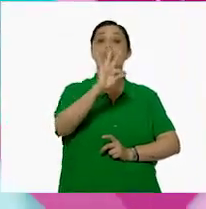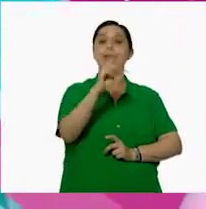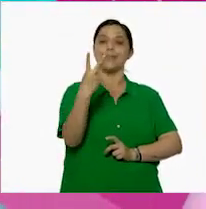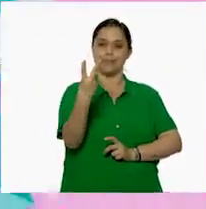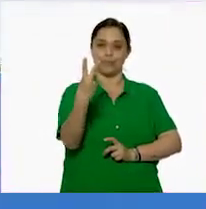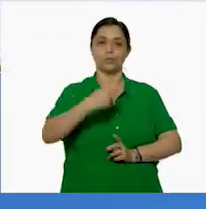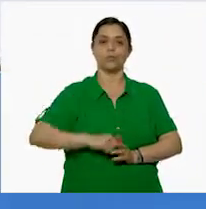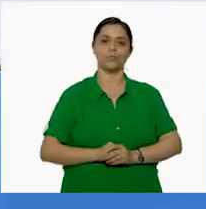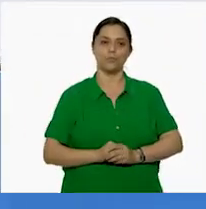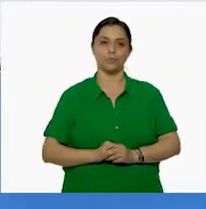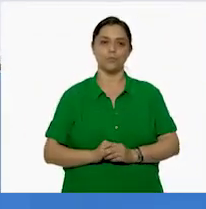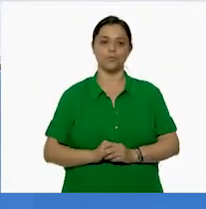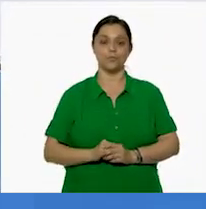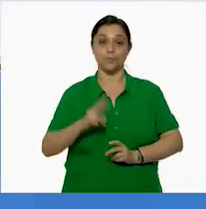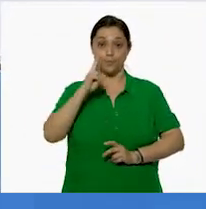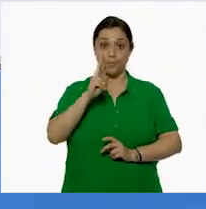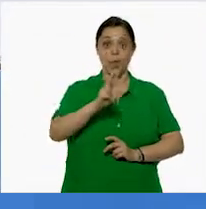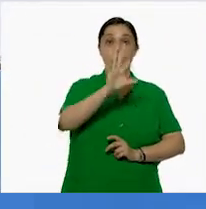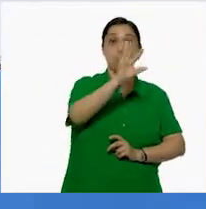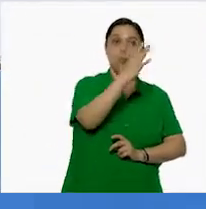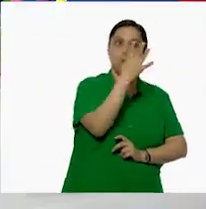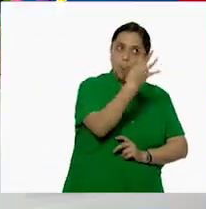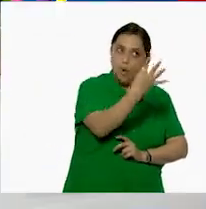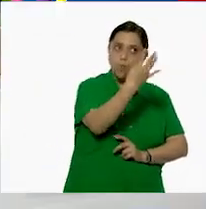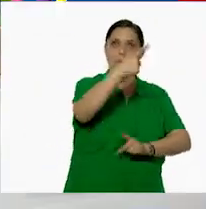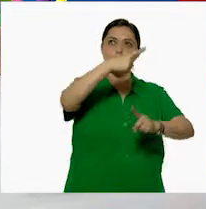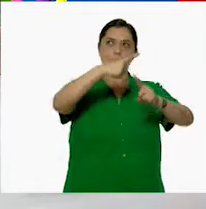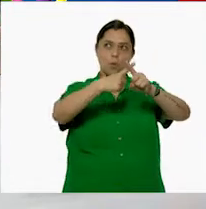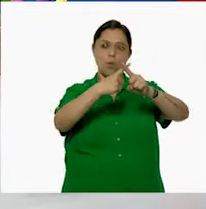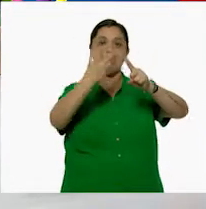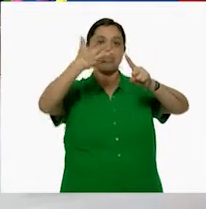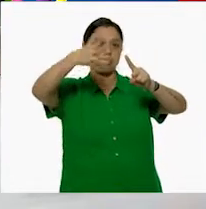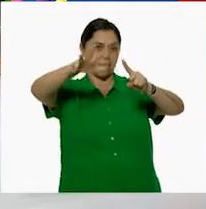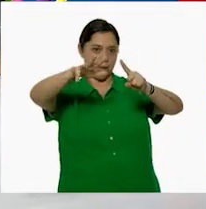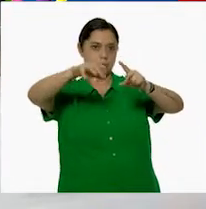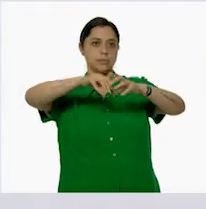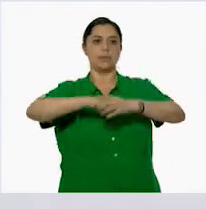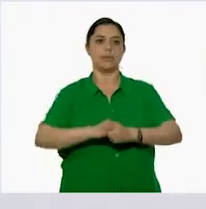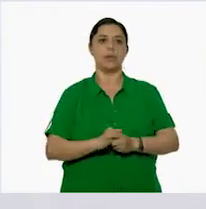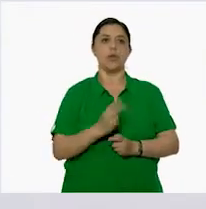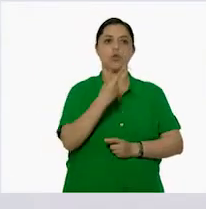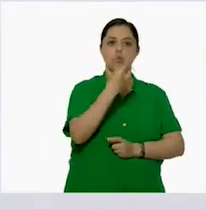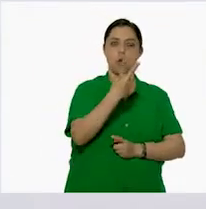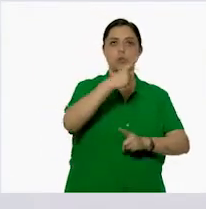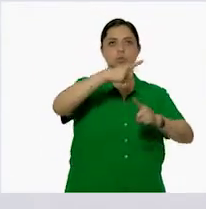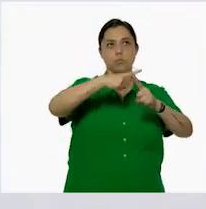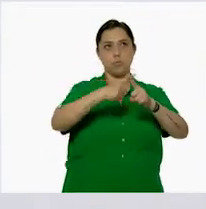Entonces quedaría 4 por 10. 2 por 10.